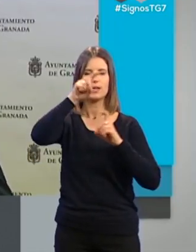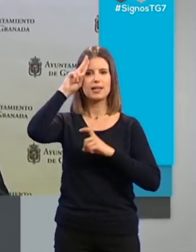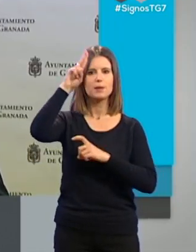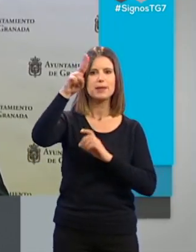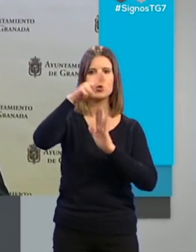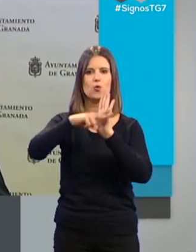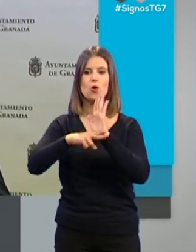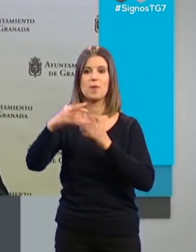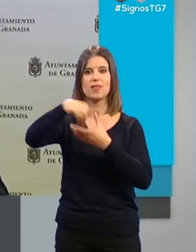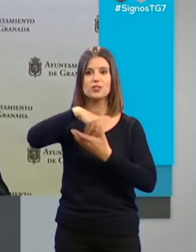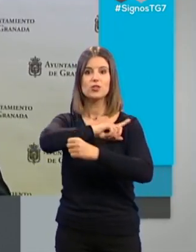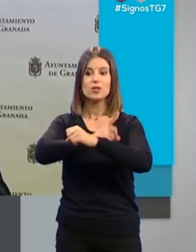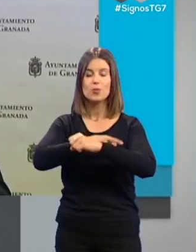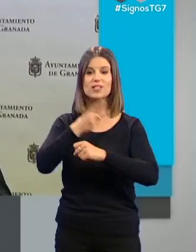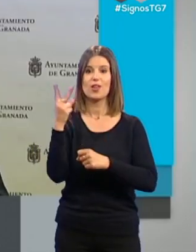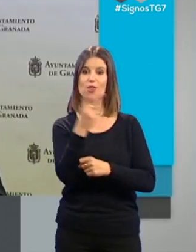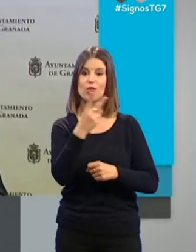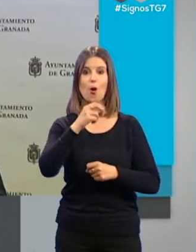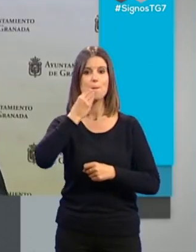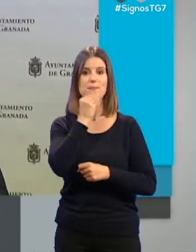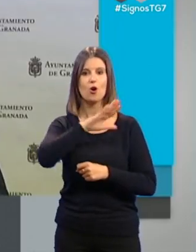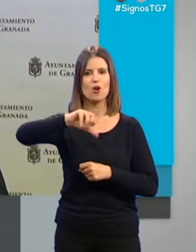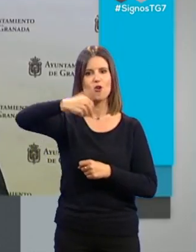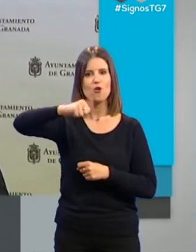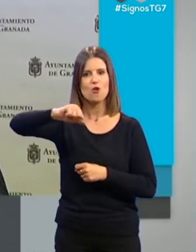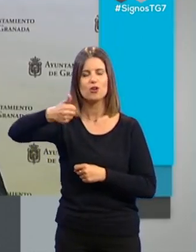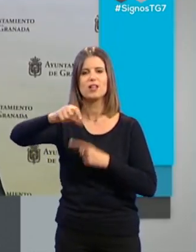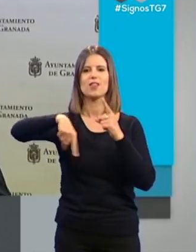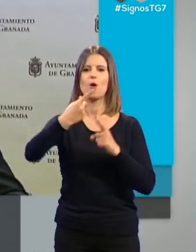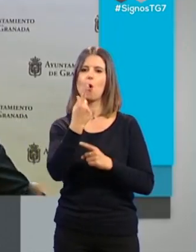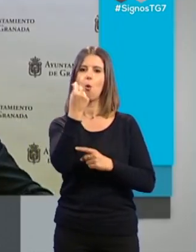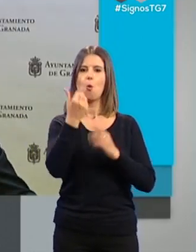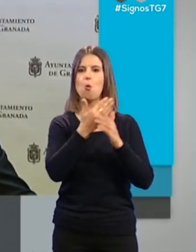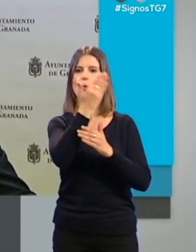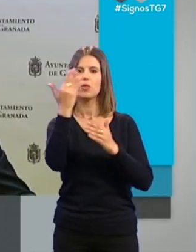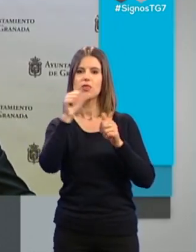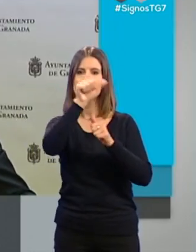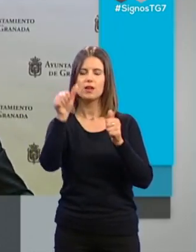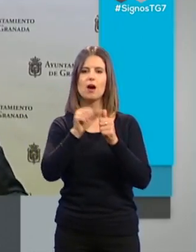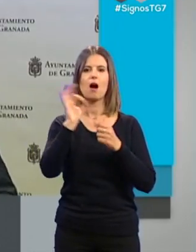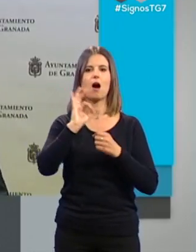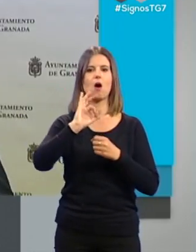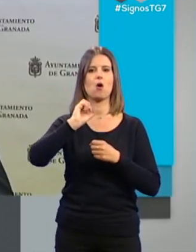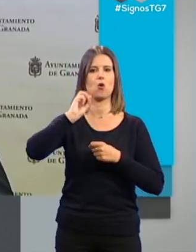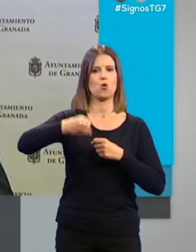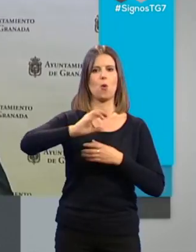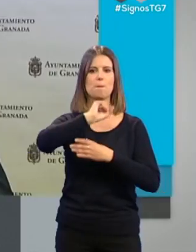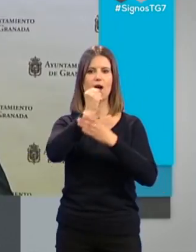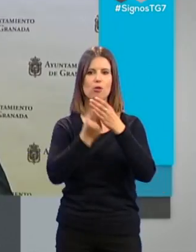normas dentro del deporte, a esos dos expedientes, pues pasaran un día o bien con el equipo de baloncesto,